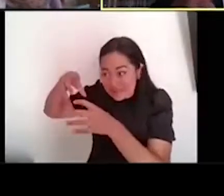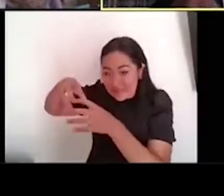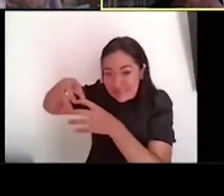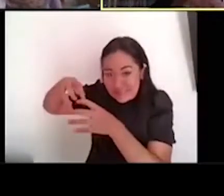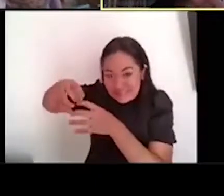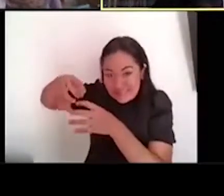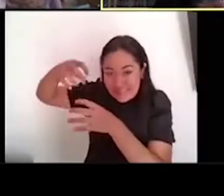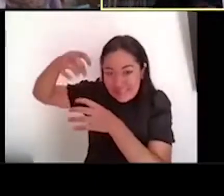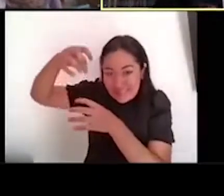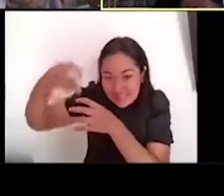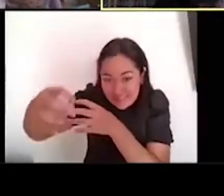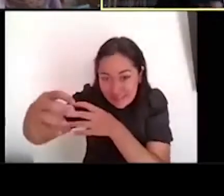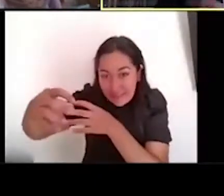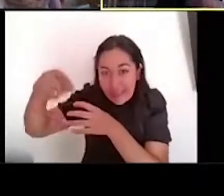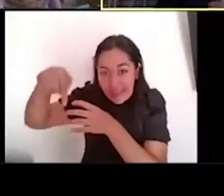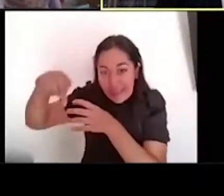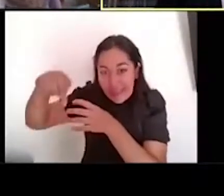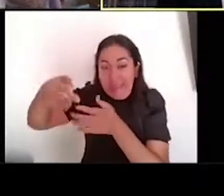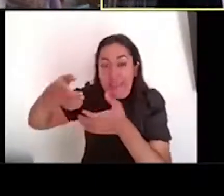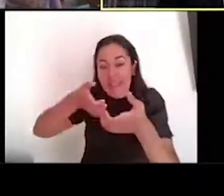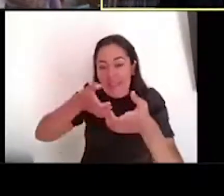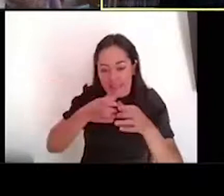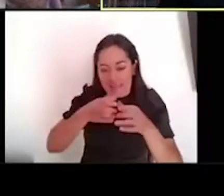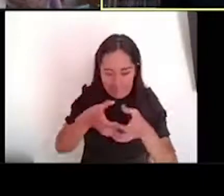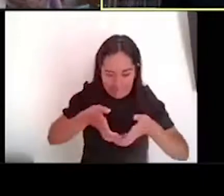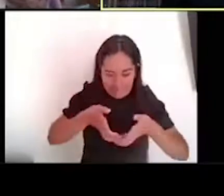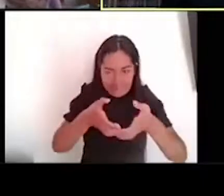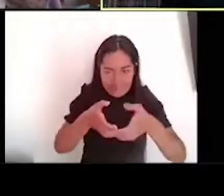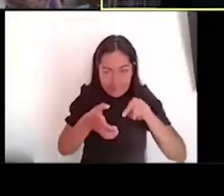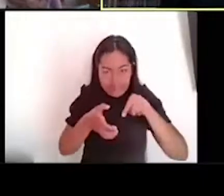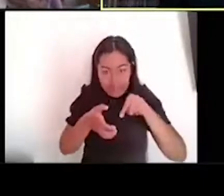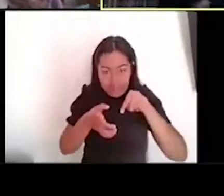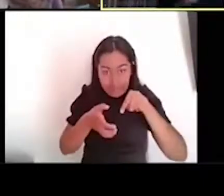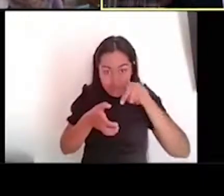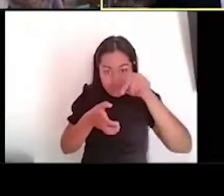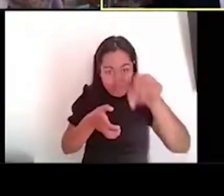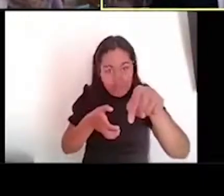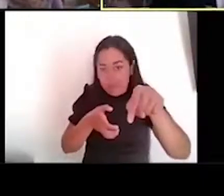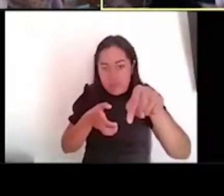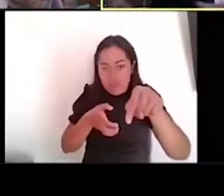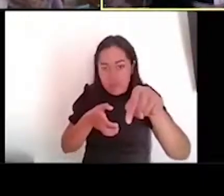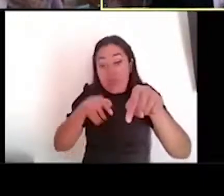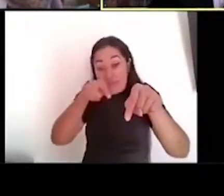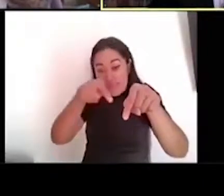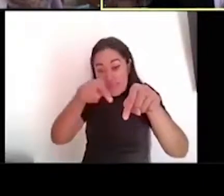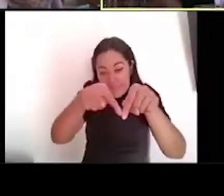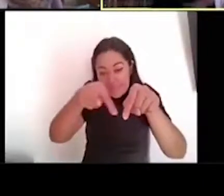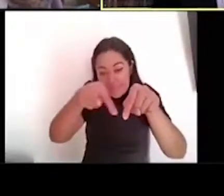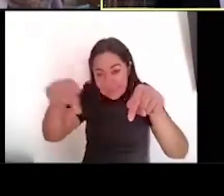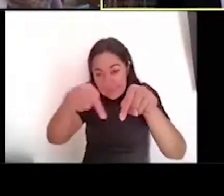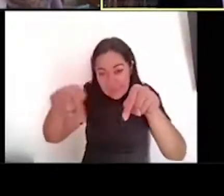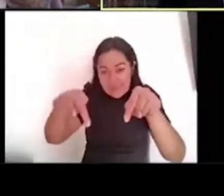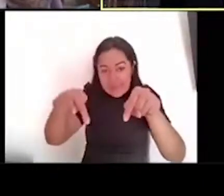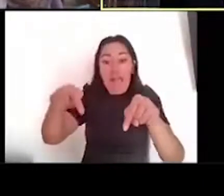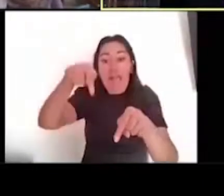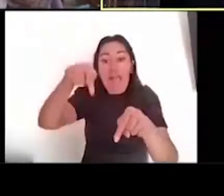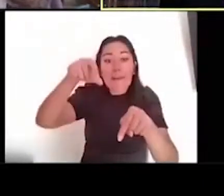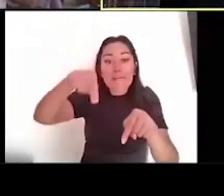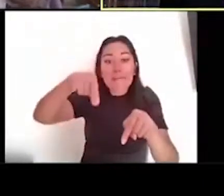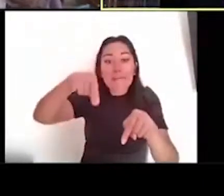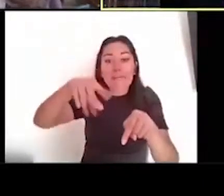estaría en la calle de Guatemala, al centro de la calle, ¿no? Después, en ese mismo eje, tenemos el juego de pelota.